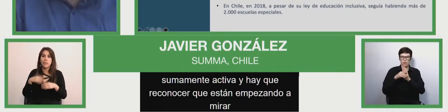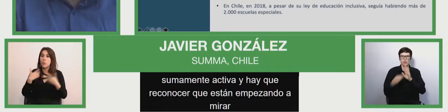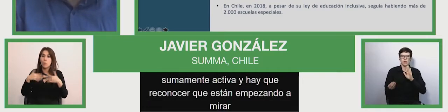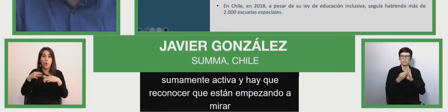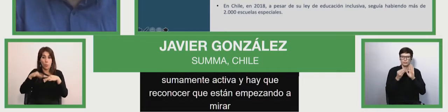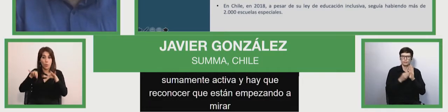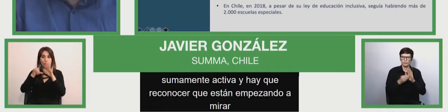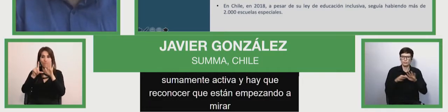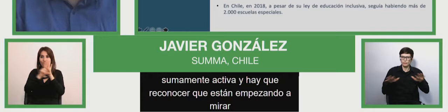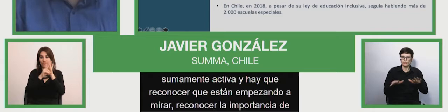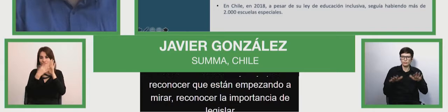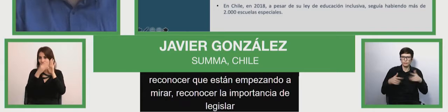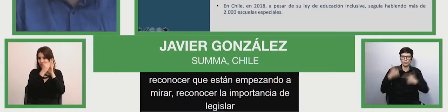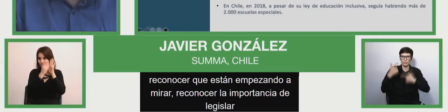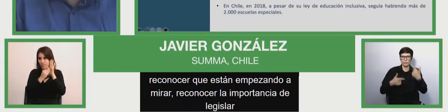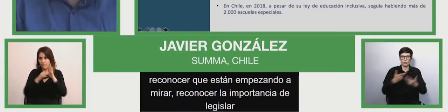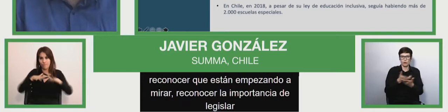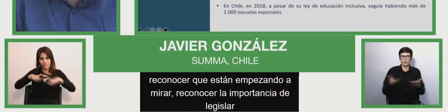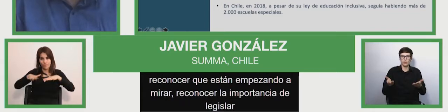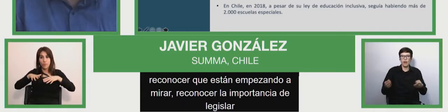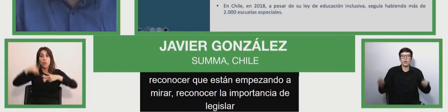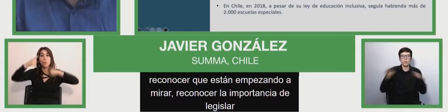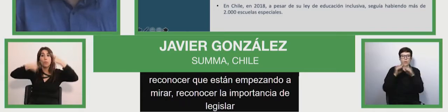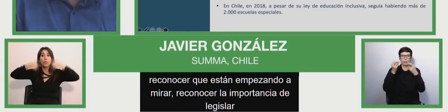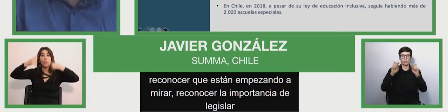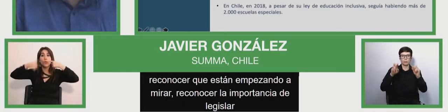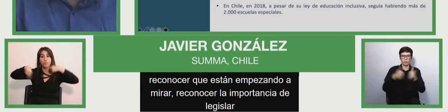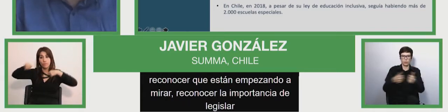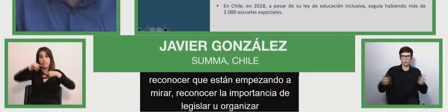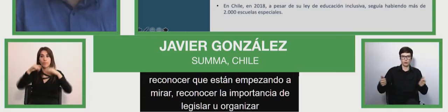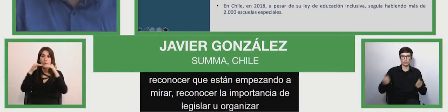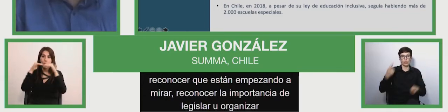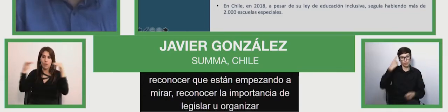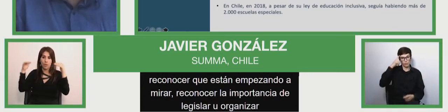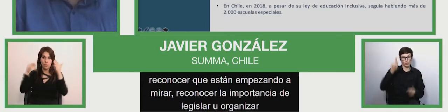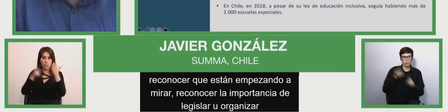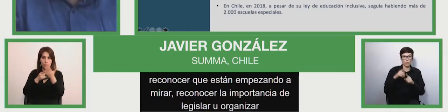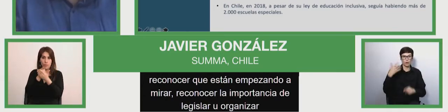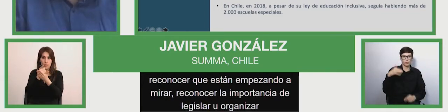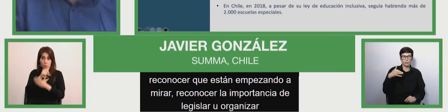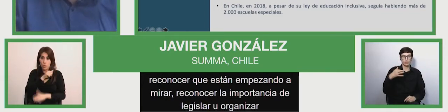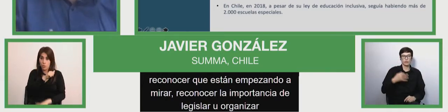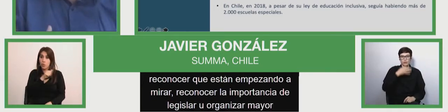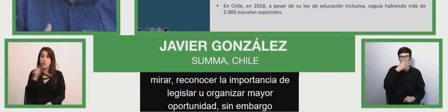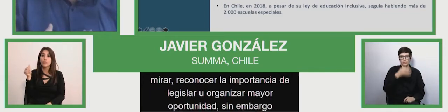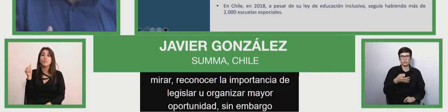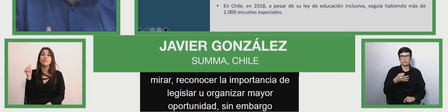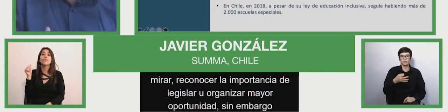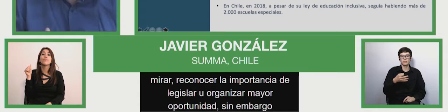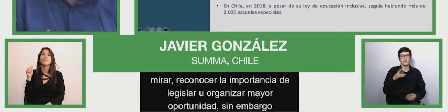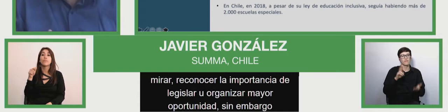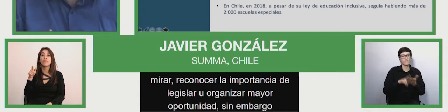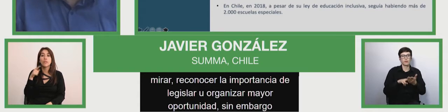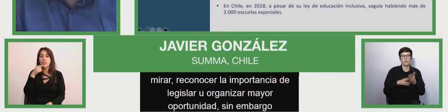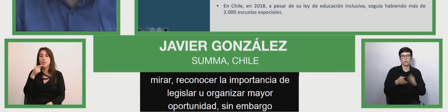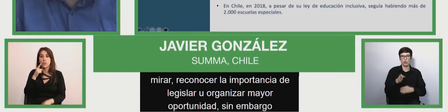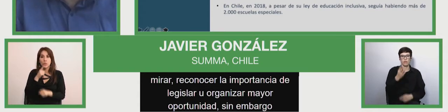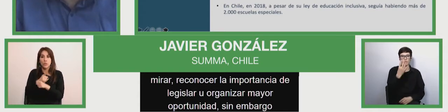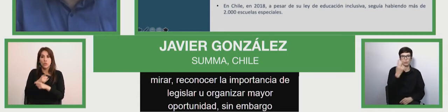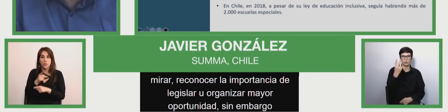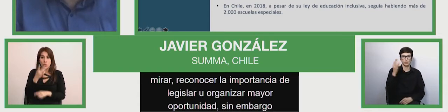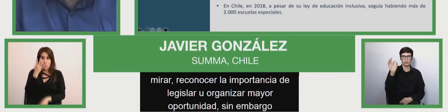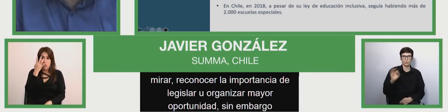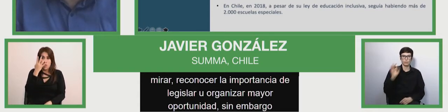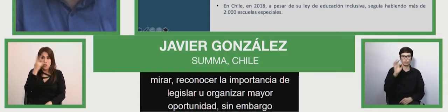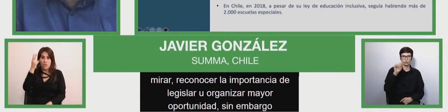garantizar un mayor igualdad de oportunidades. Sin embargo, es importante decir que todavía el 42% de las